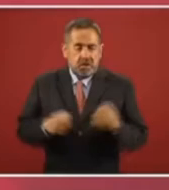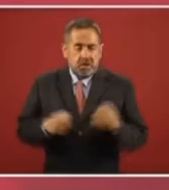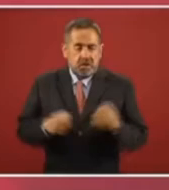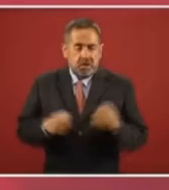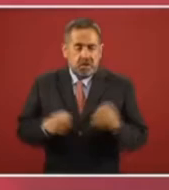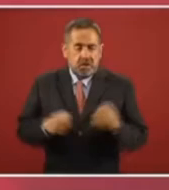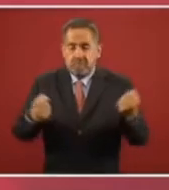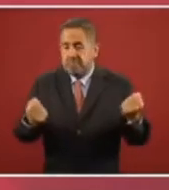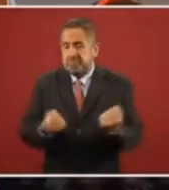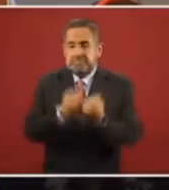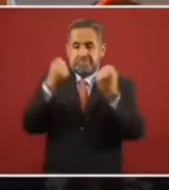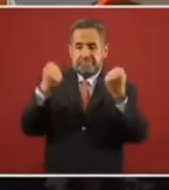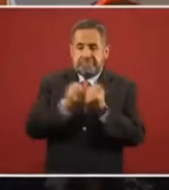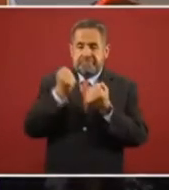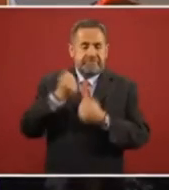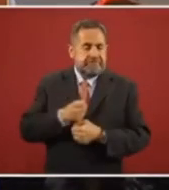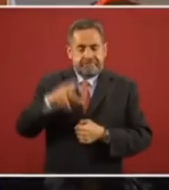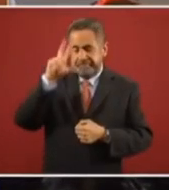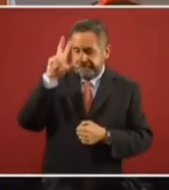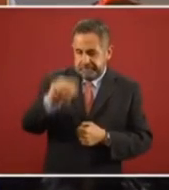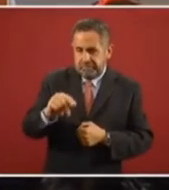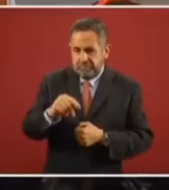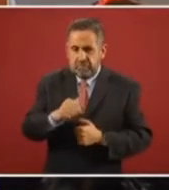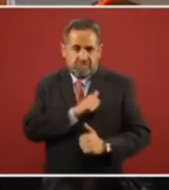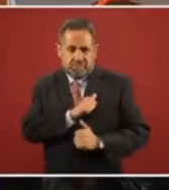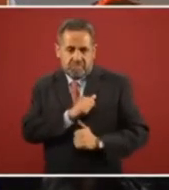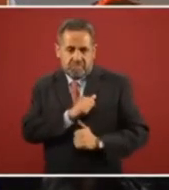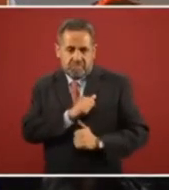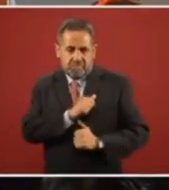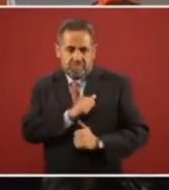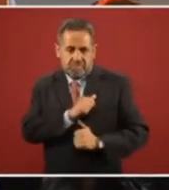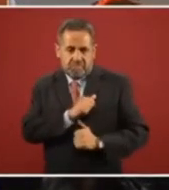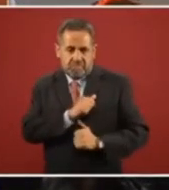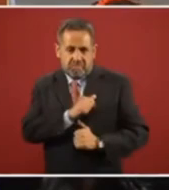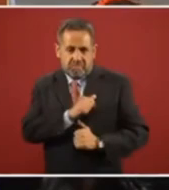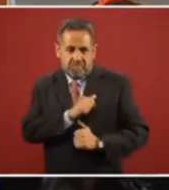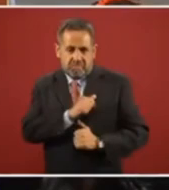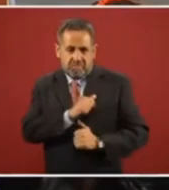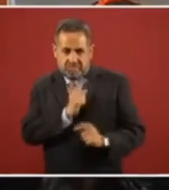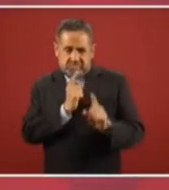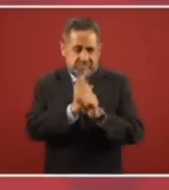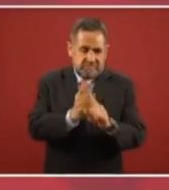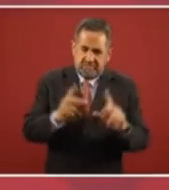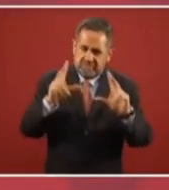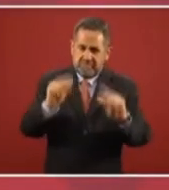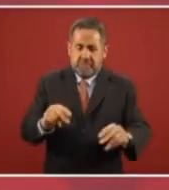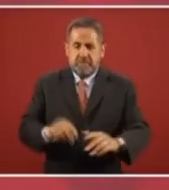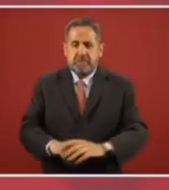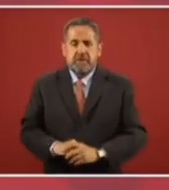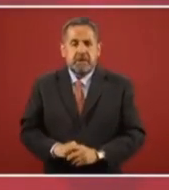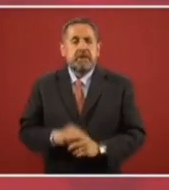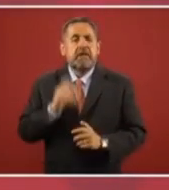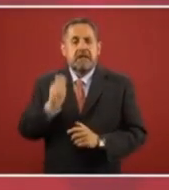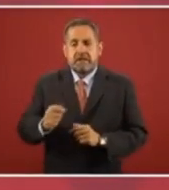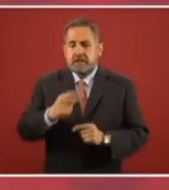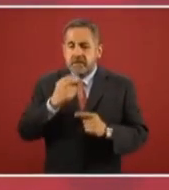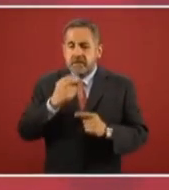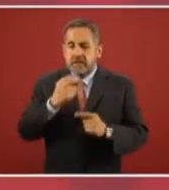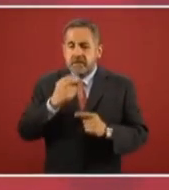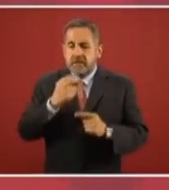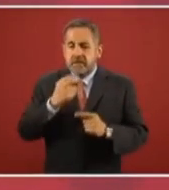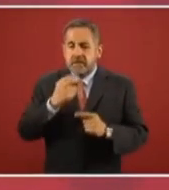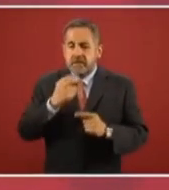confrontations armada with arms que haya diálogo